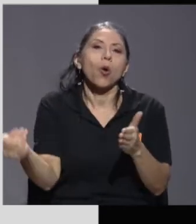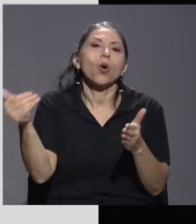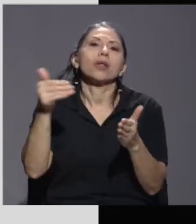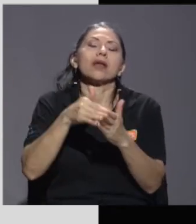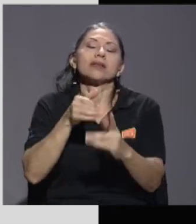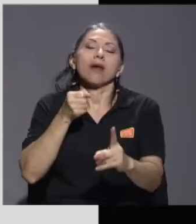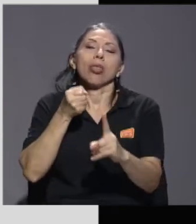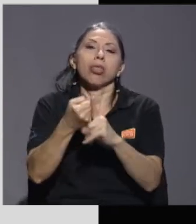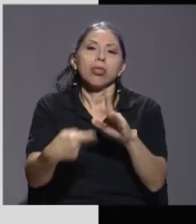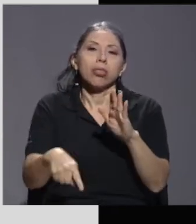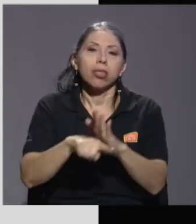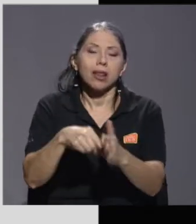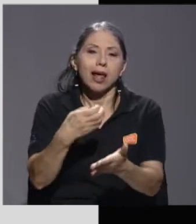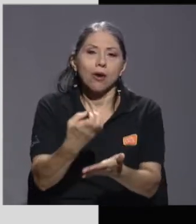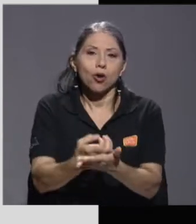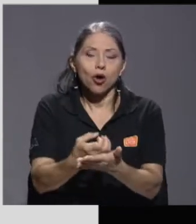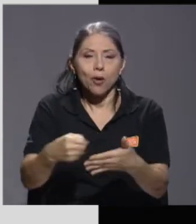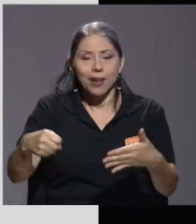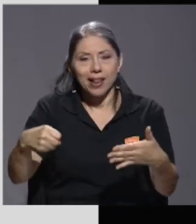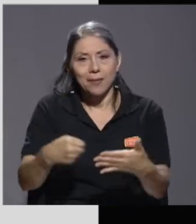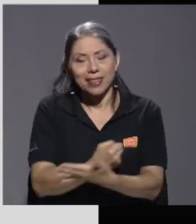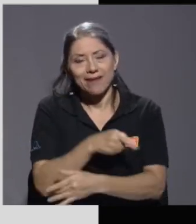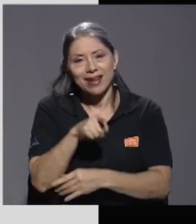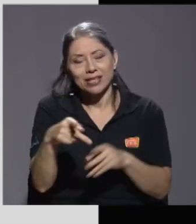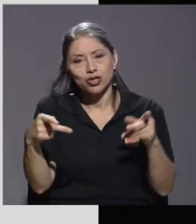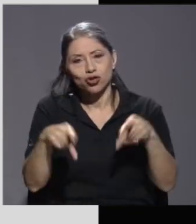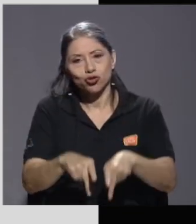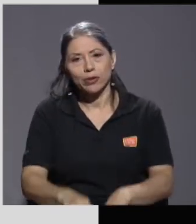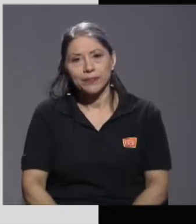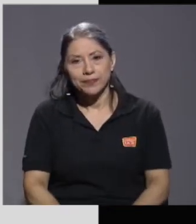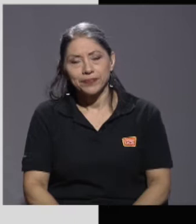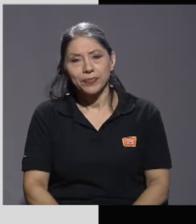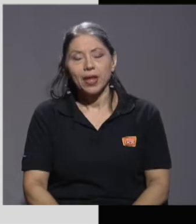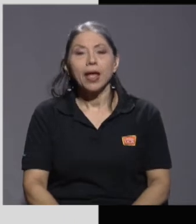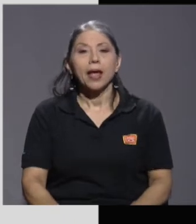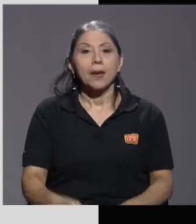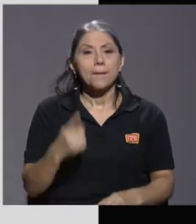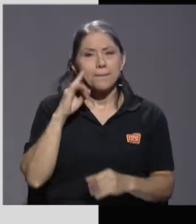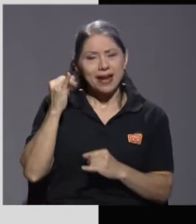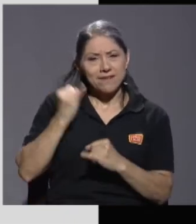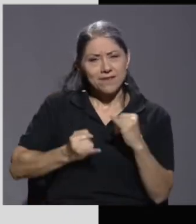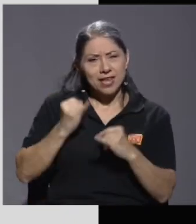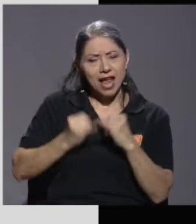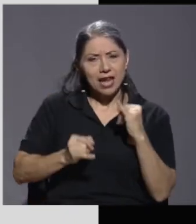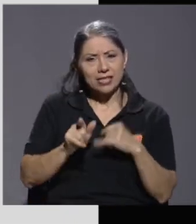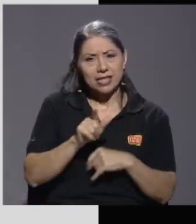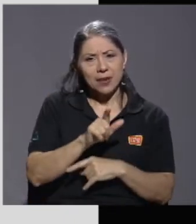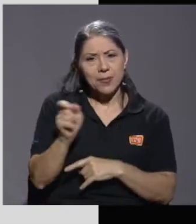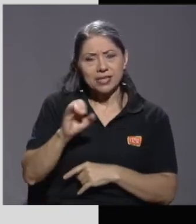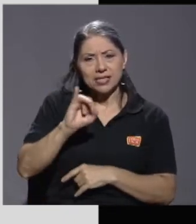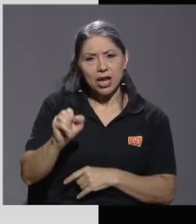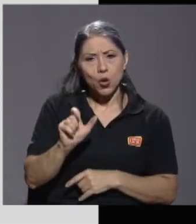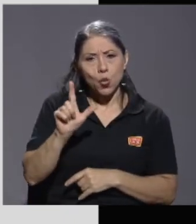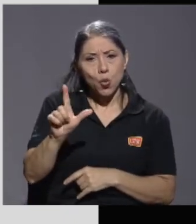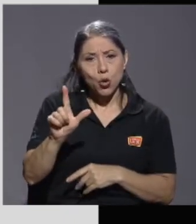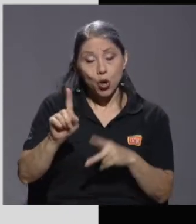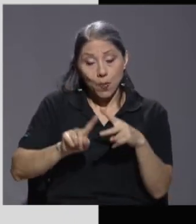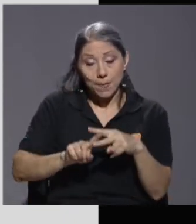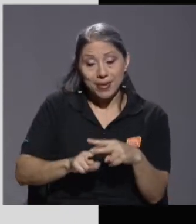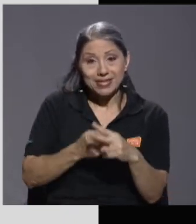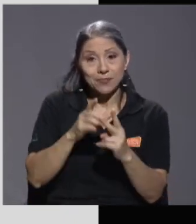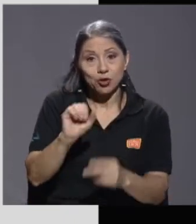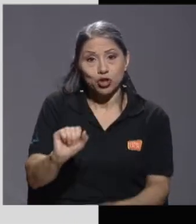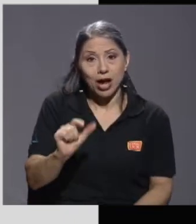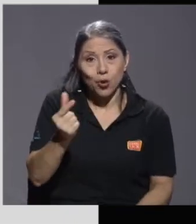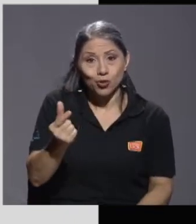Y lamentablemente eso fue lo que sucedió. Para finales de julio, principios de agosto,